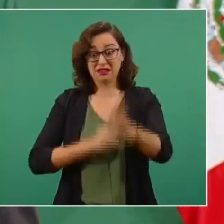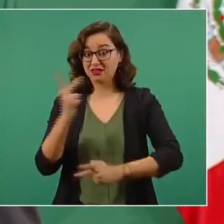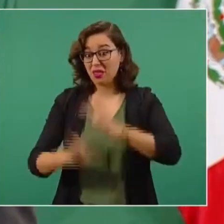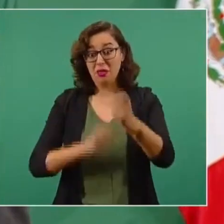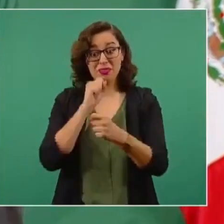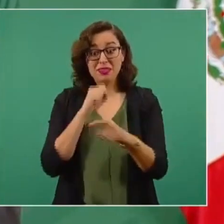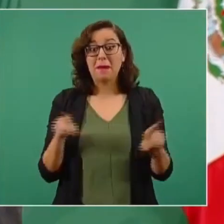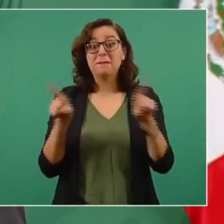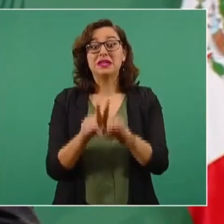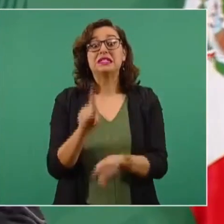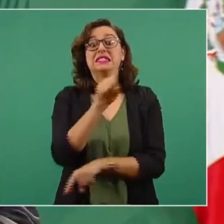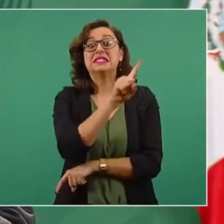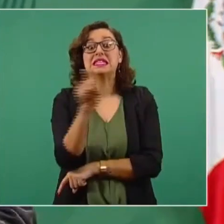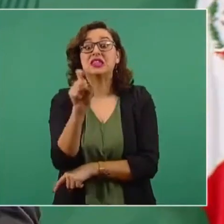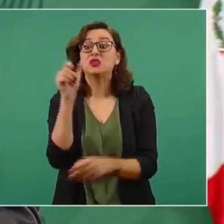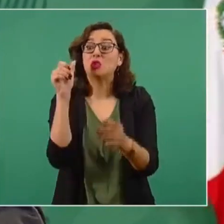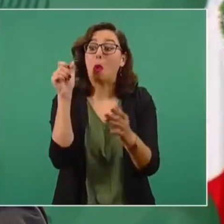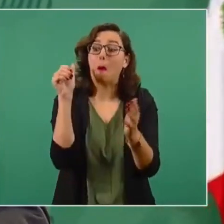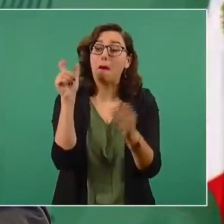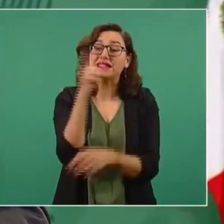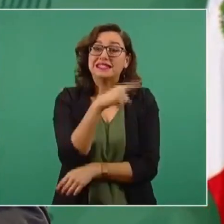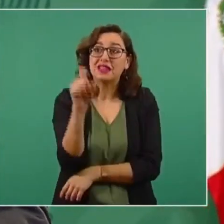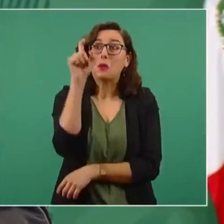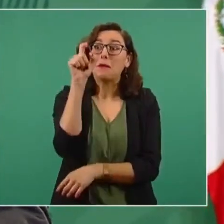120 millones de dólares.